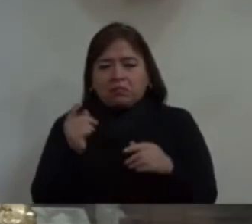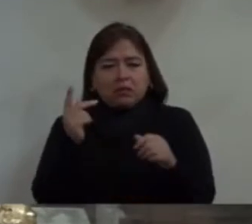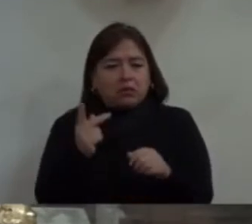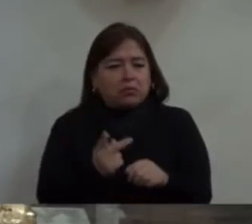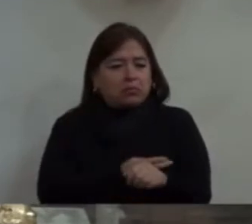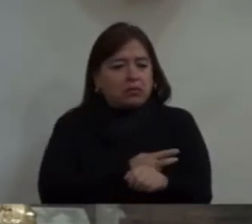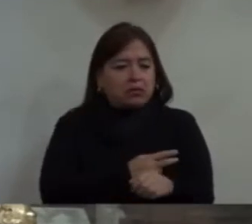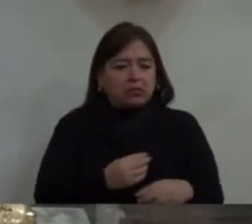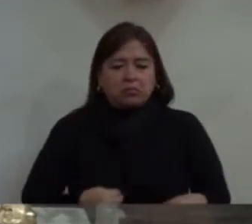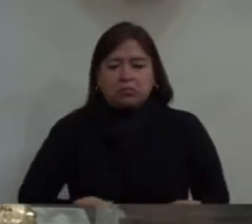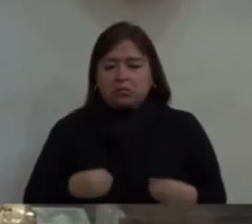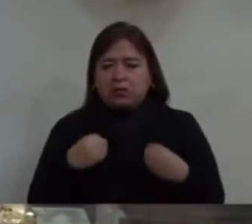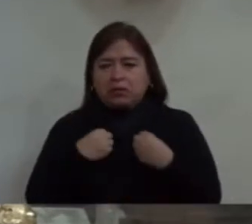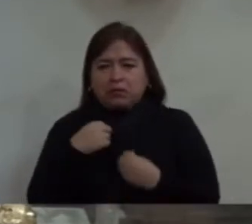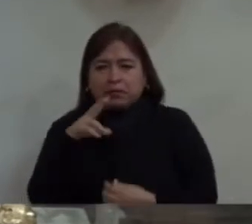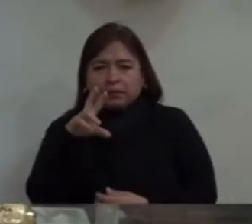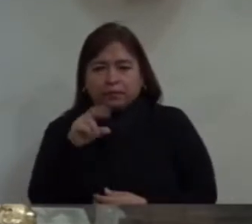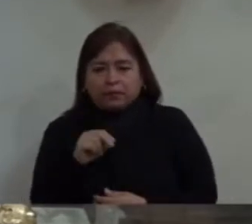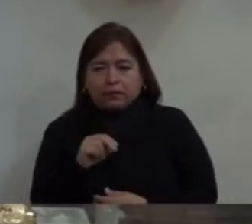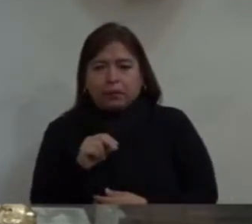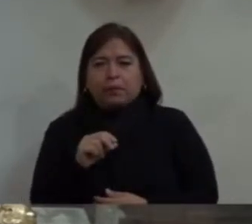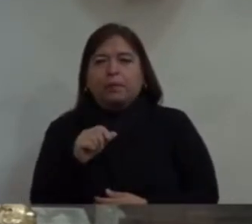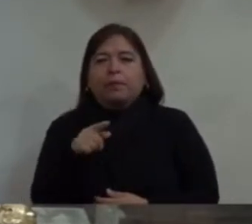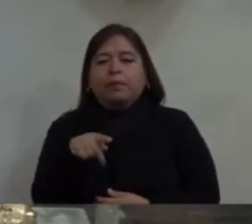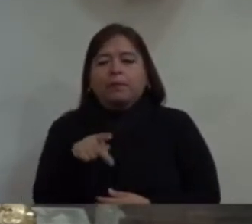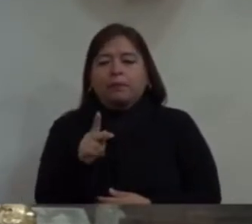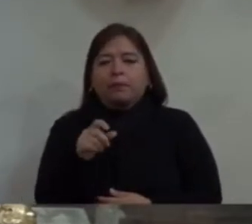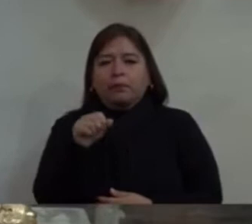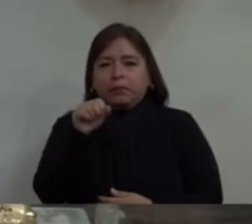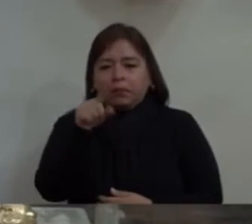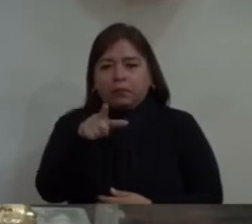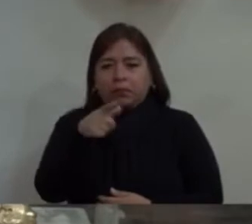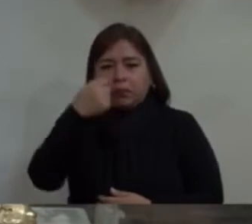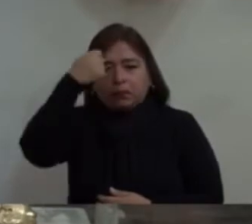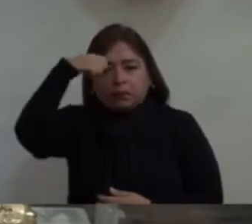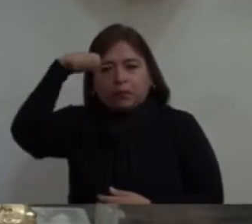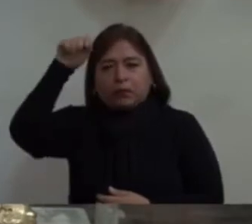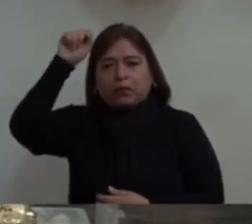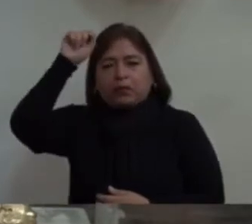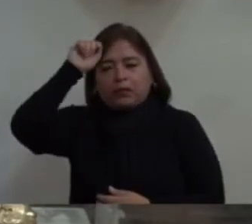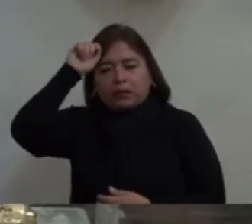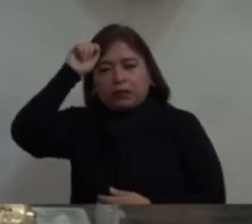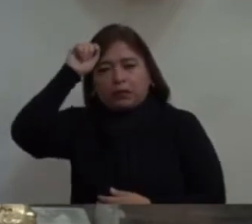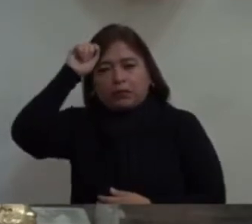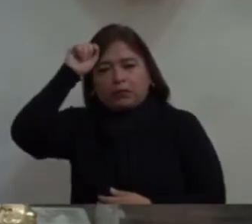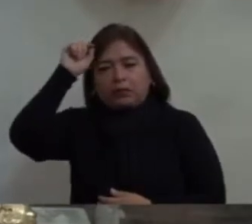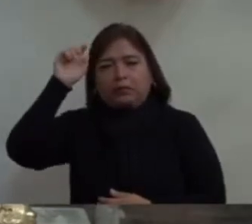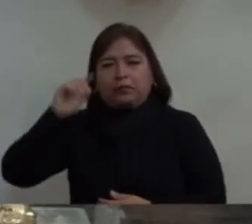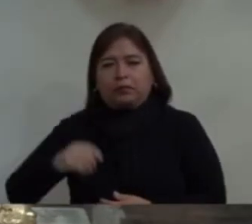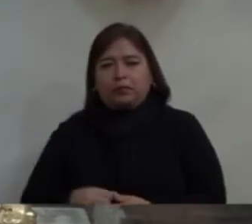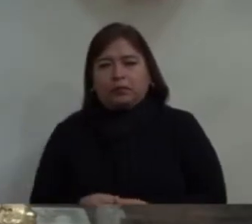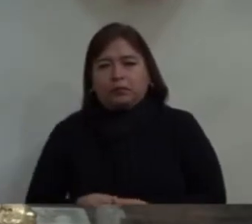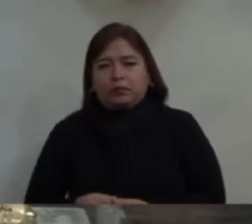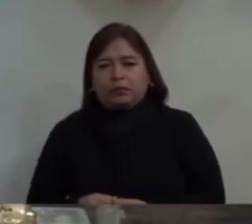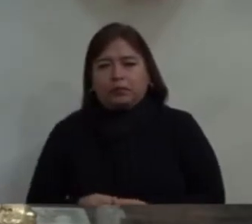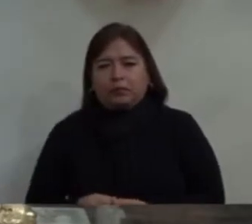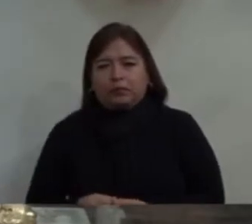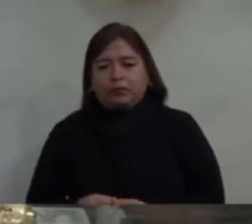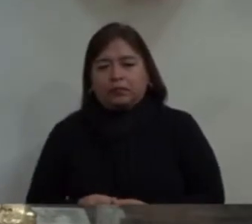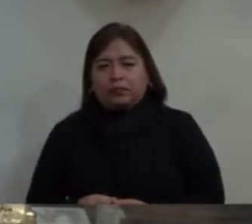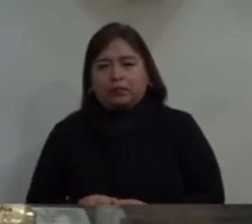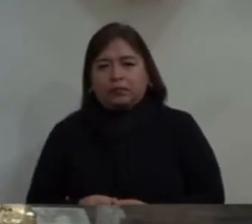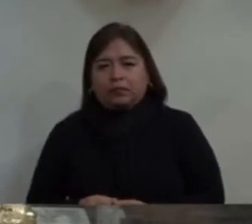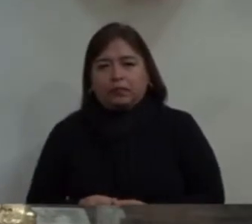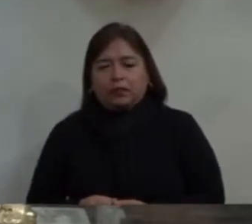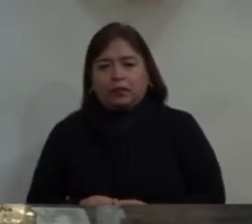sino que por el bautismo nos hace ver la grandeza